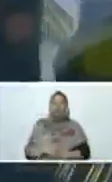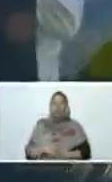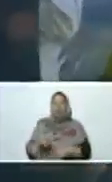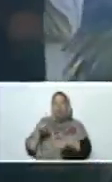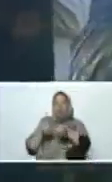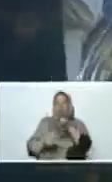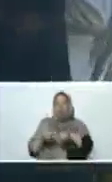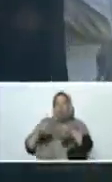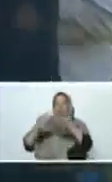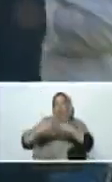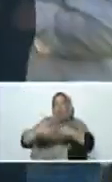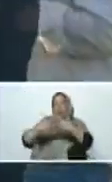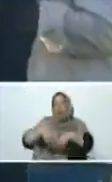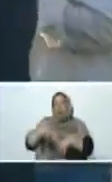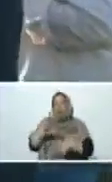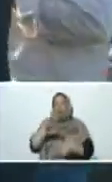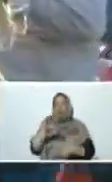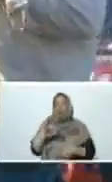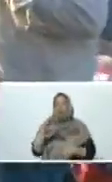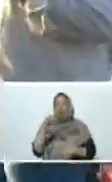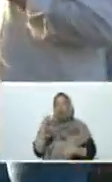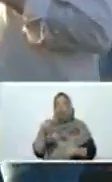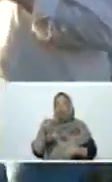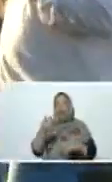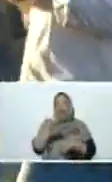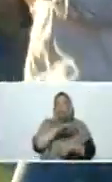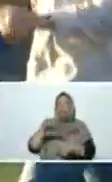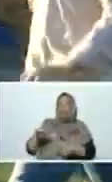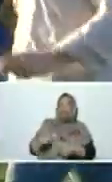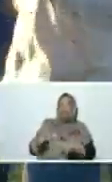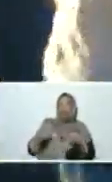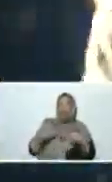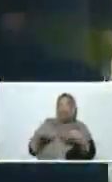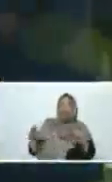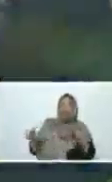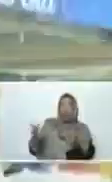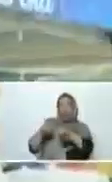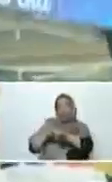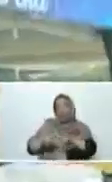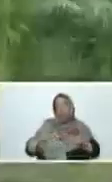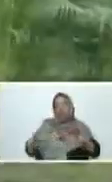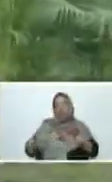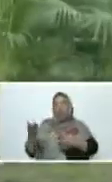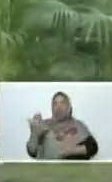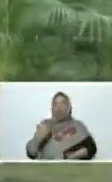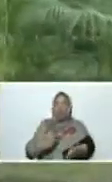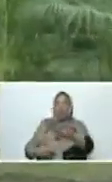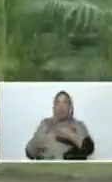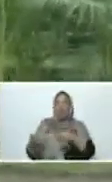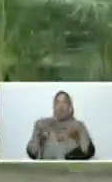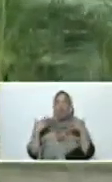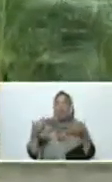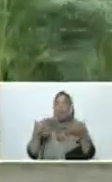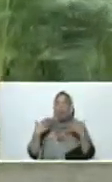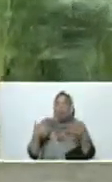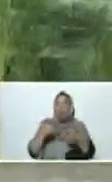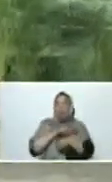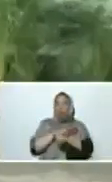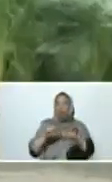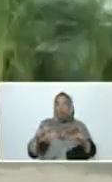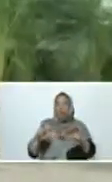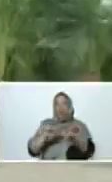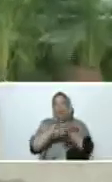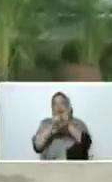que es una empresa mixta entre Grupo Andán y PDVSA. Y ya llevamos 40 intercambiadores de calor totalmente